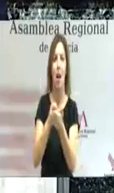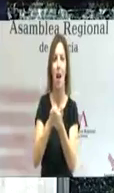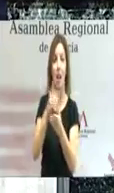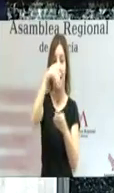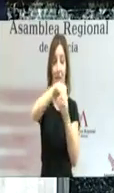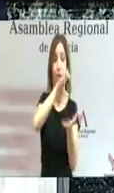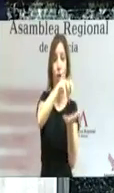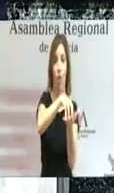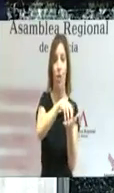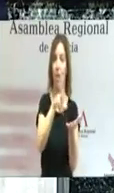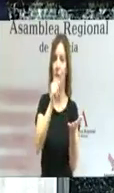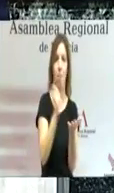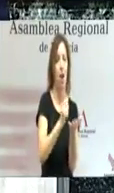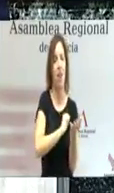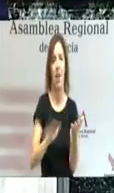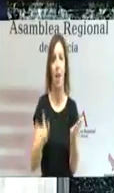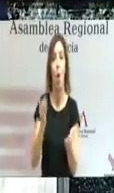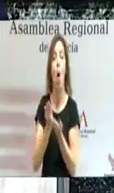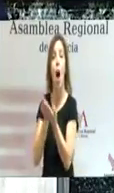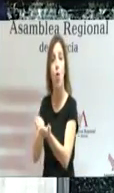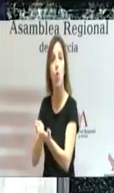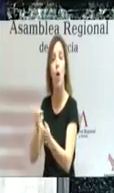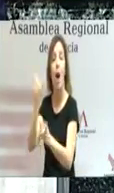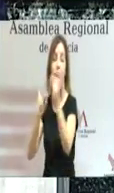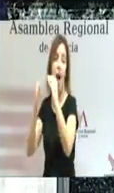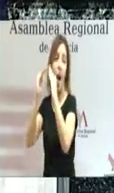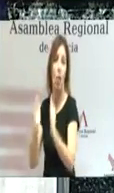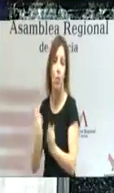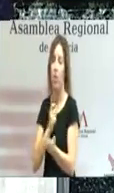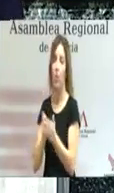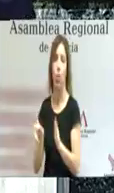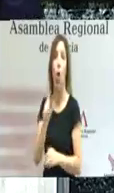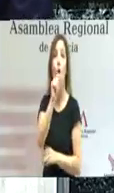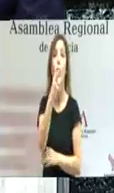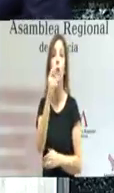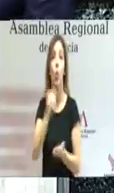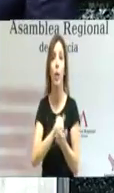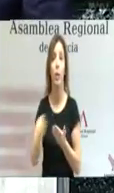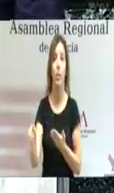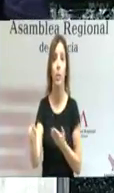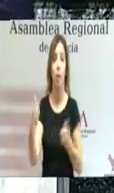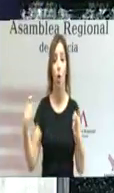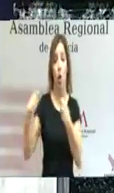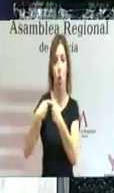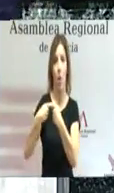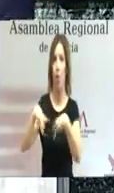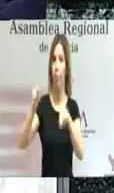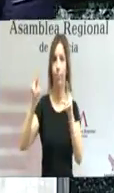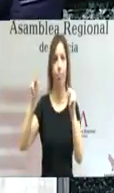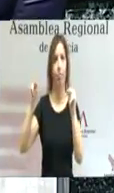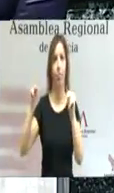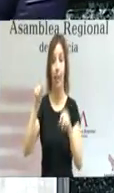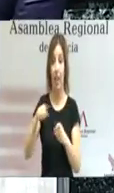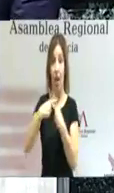los centros de día o en la ayuda a domicilio o los más de 220 que han visto reducido significativamente el copago. En estas